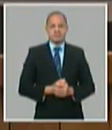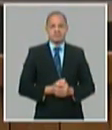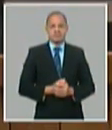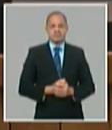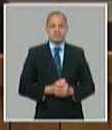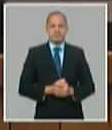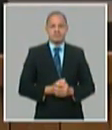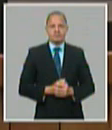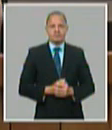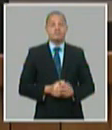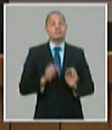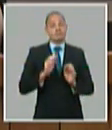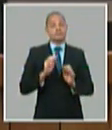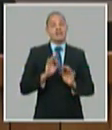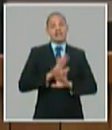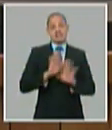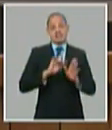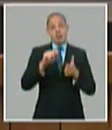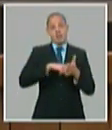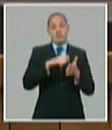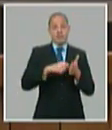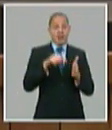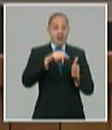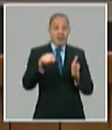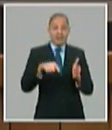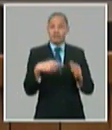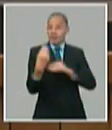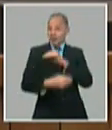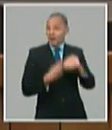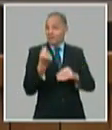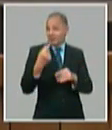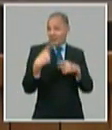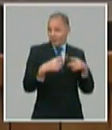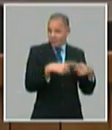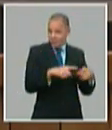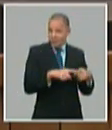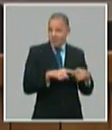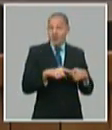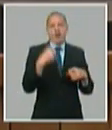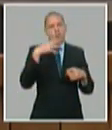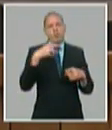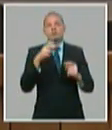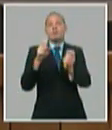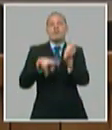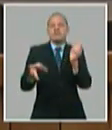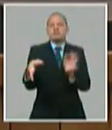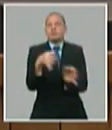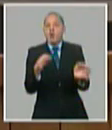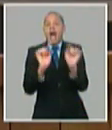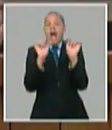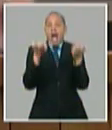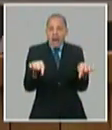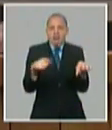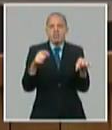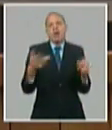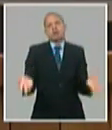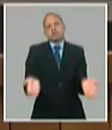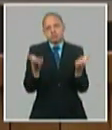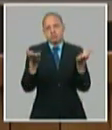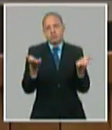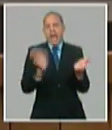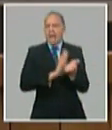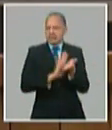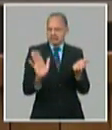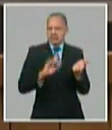muy atuano con el ordenamiento monetario en el caso del desarrollo territorial hemos identificado que de 539